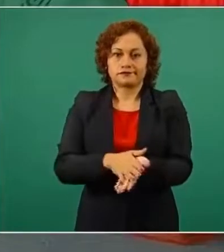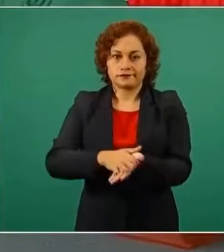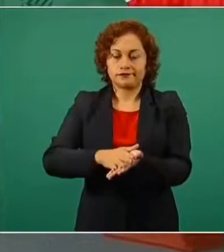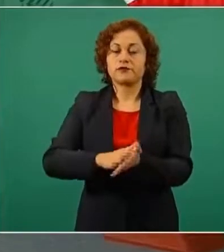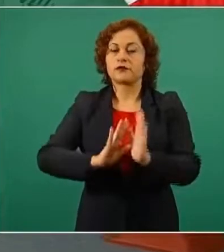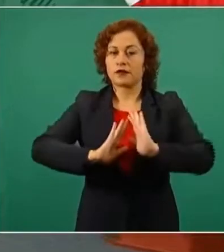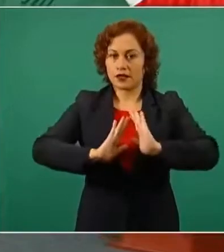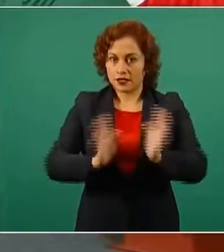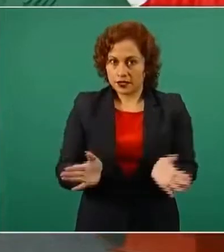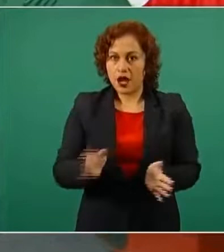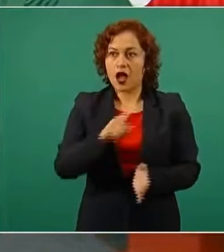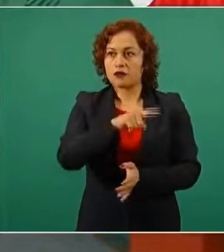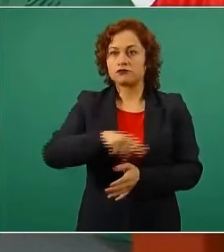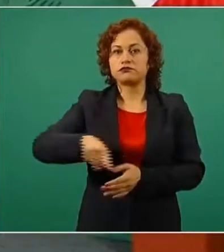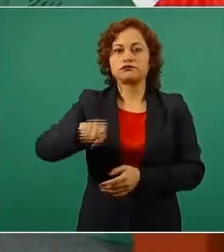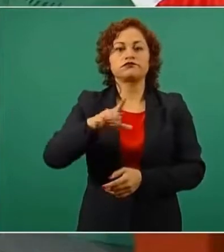haciendo,